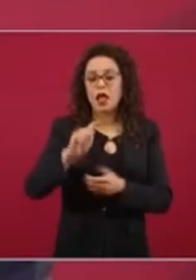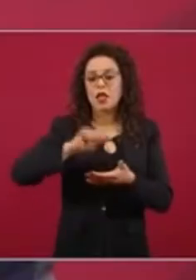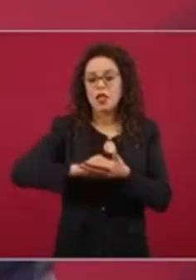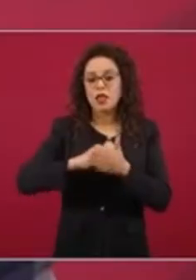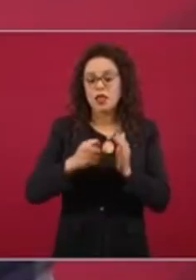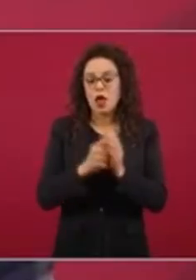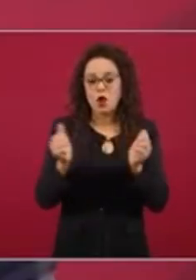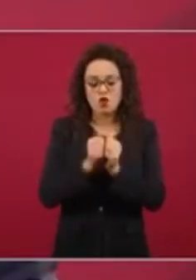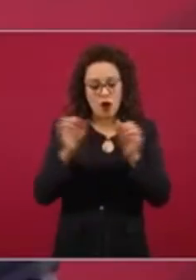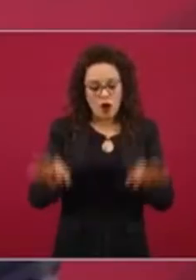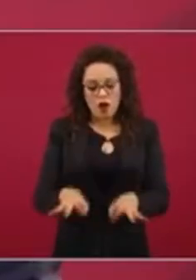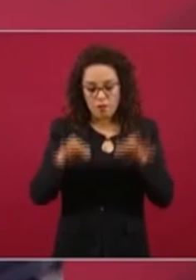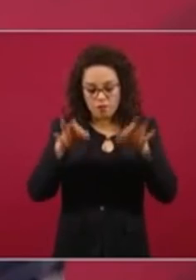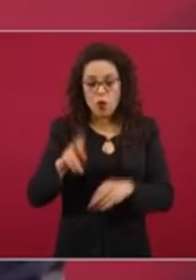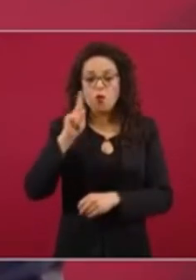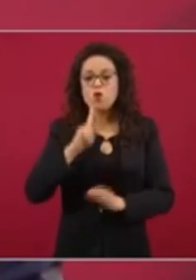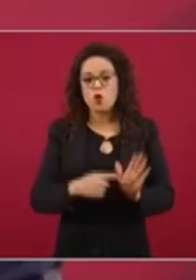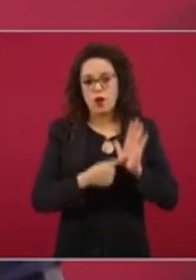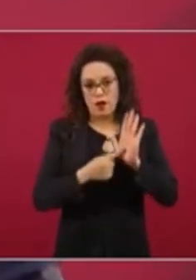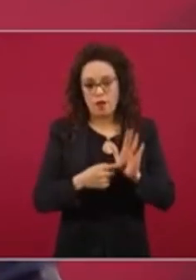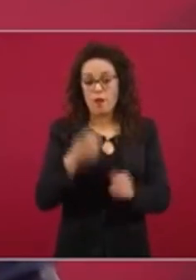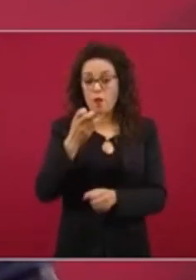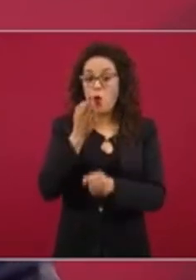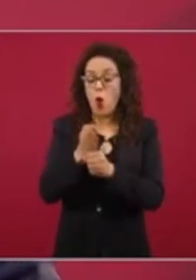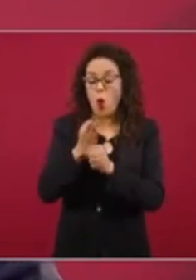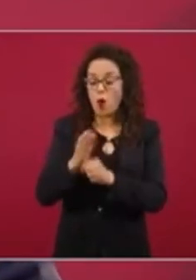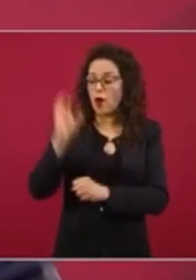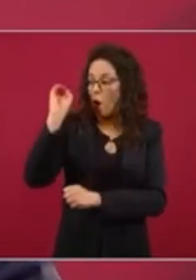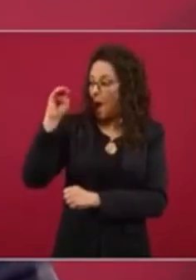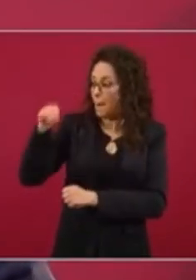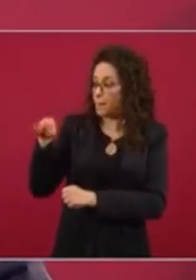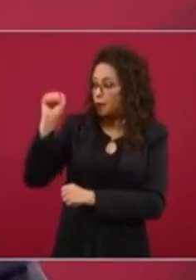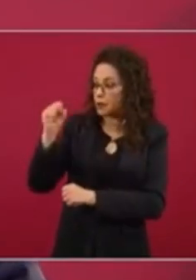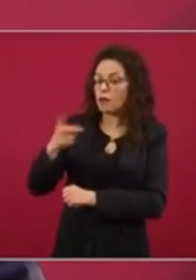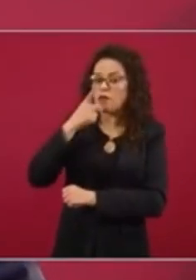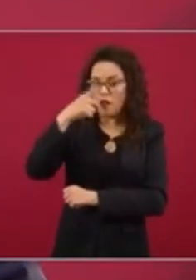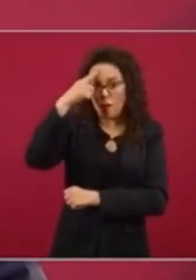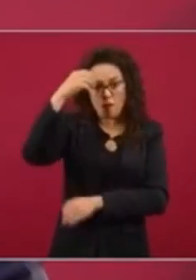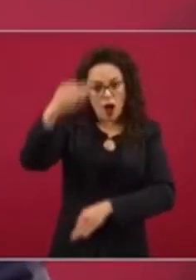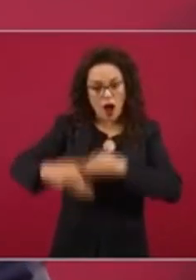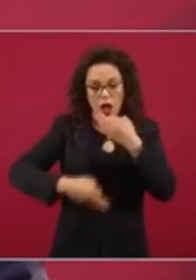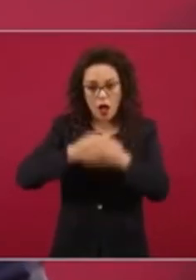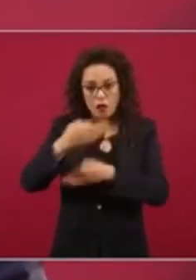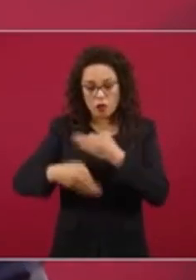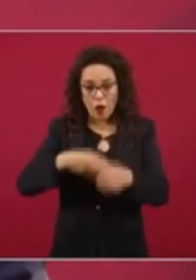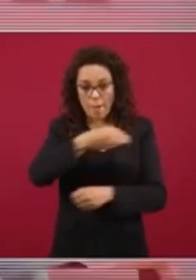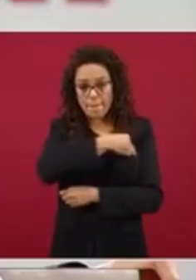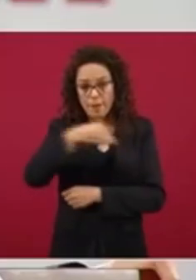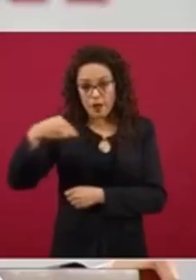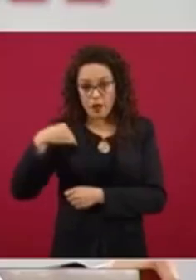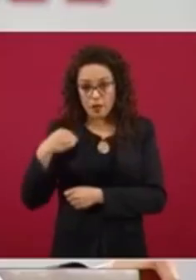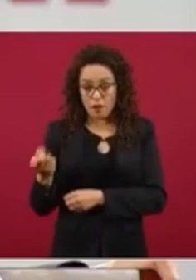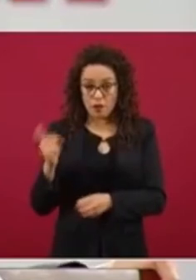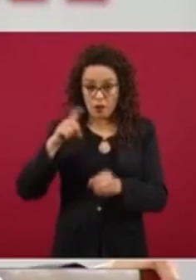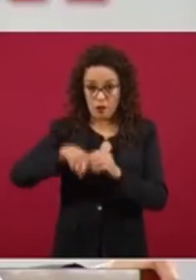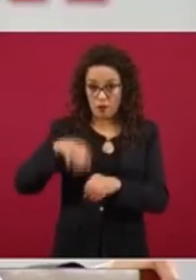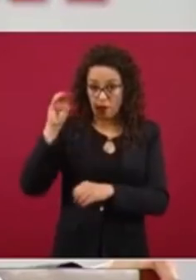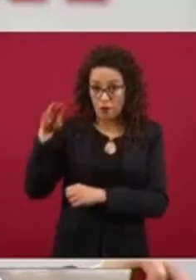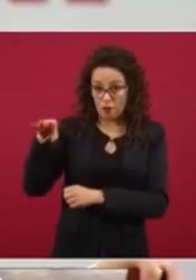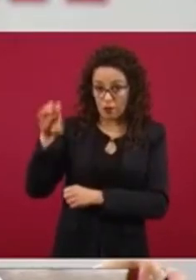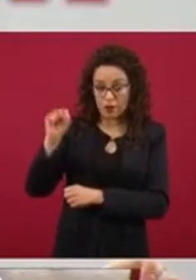En este momento la Organización Mundial de la Salud recomienda para todos los estados miembros de esta organización no